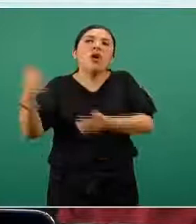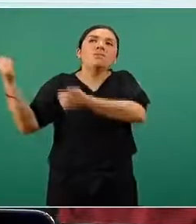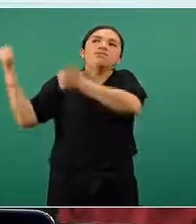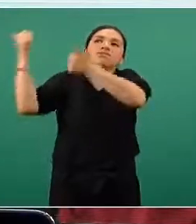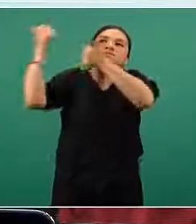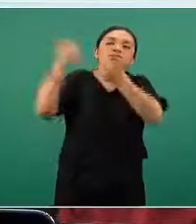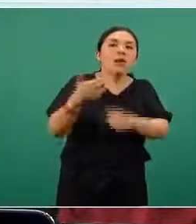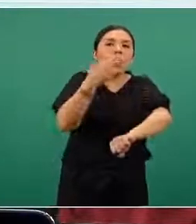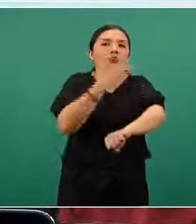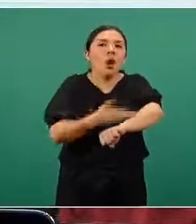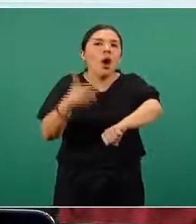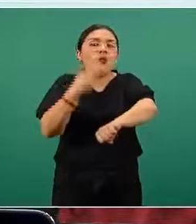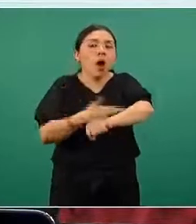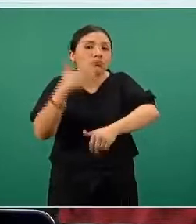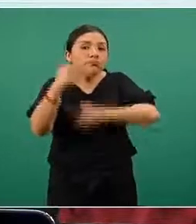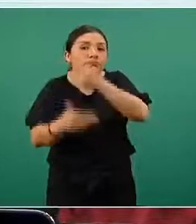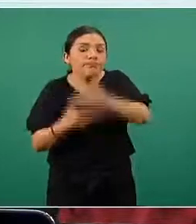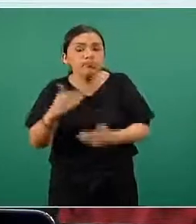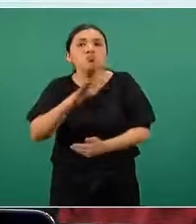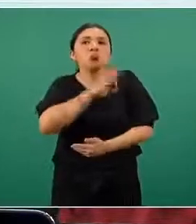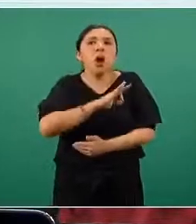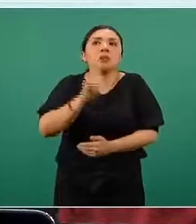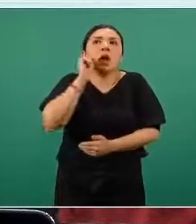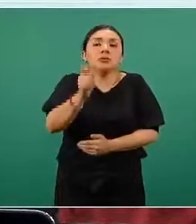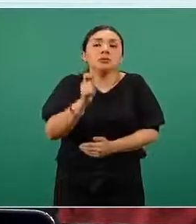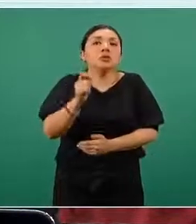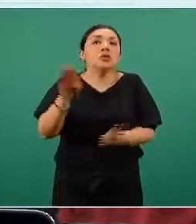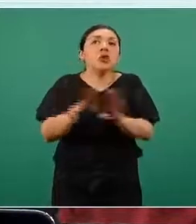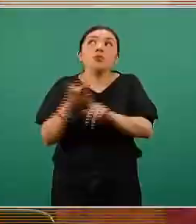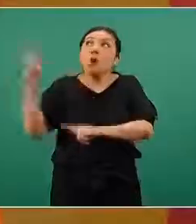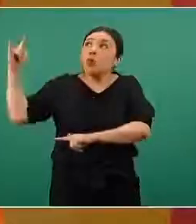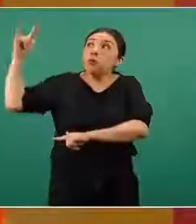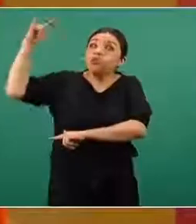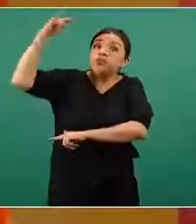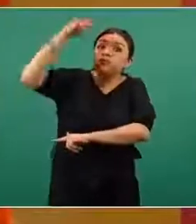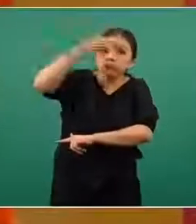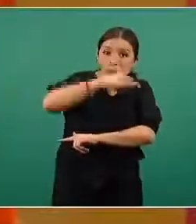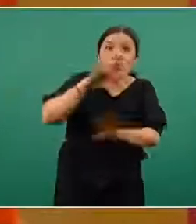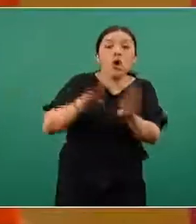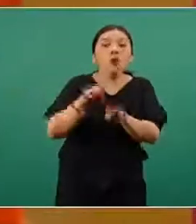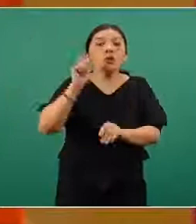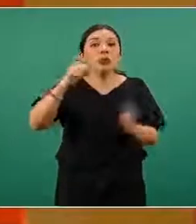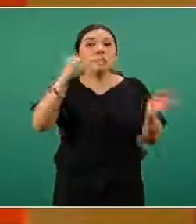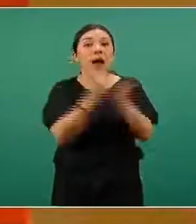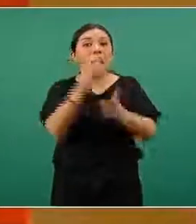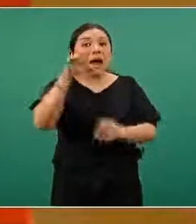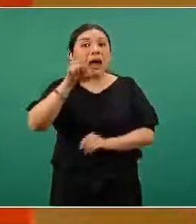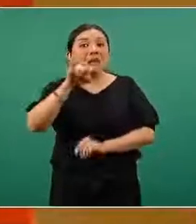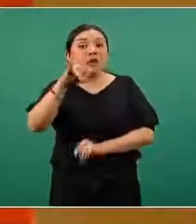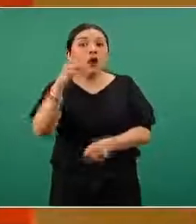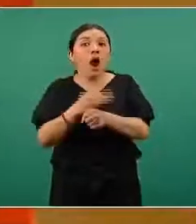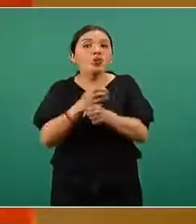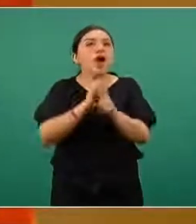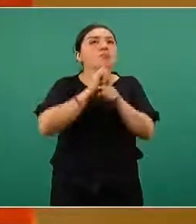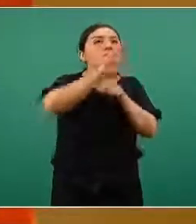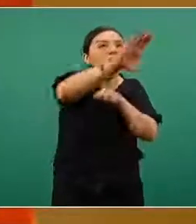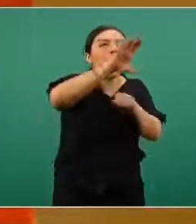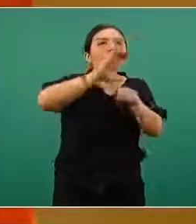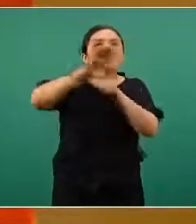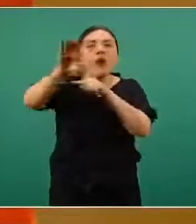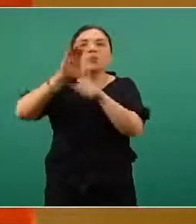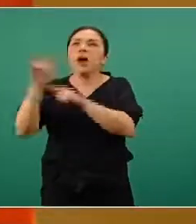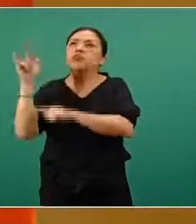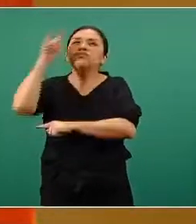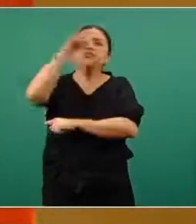del proceso. Pueden estar en el aire en este momento, como es la vacuna de CanSino, que se está distribuyendo en las rutas aéreas